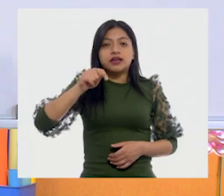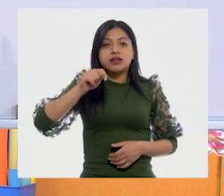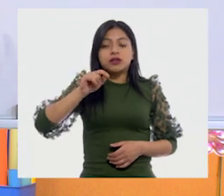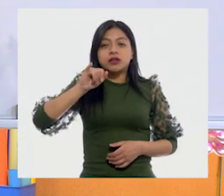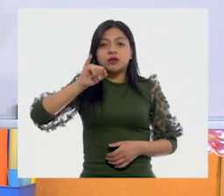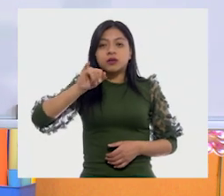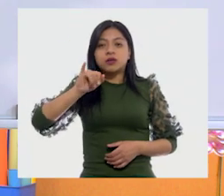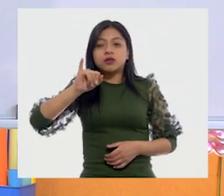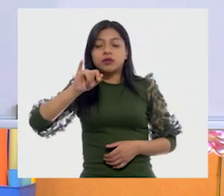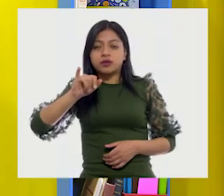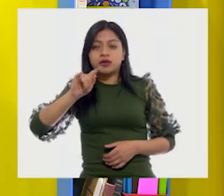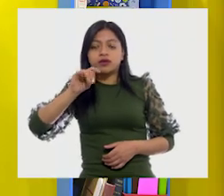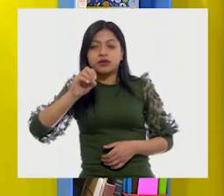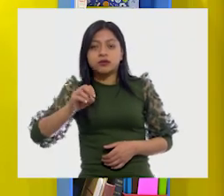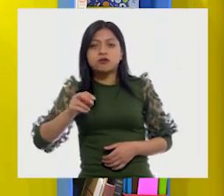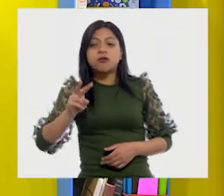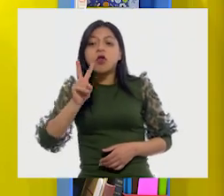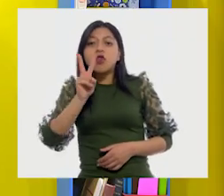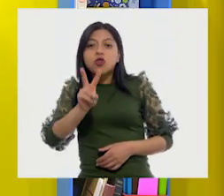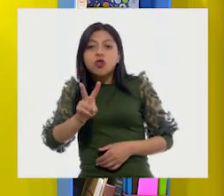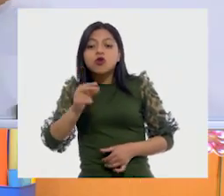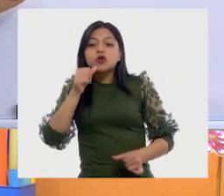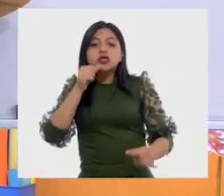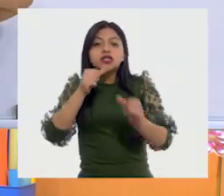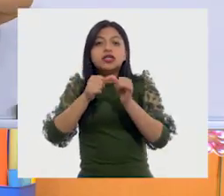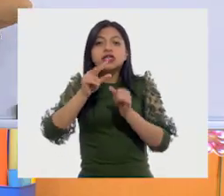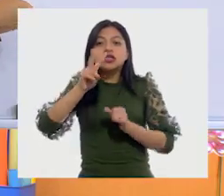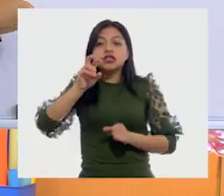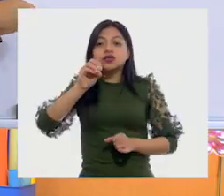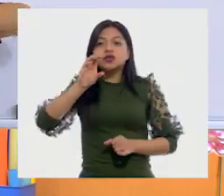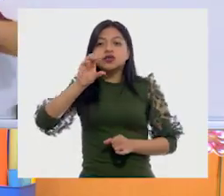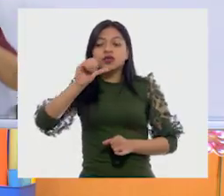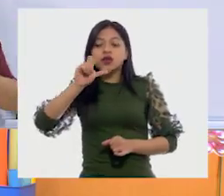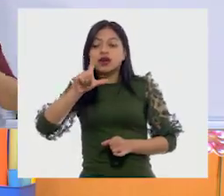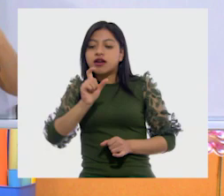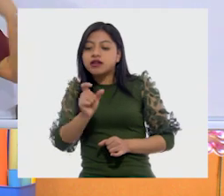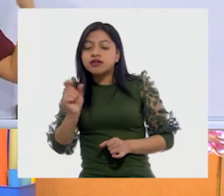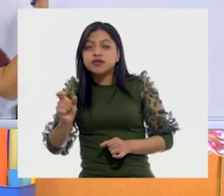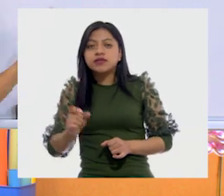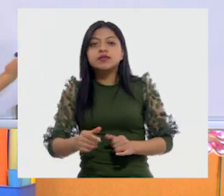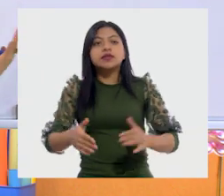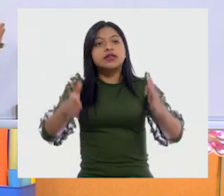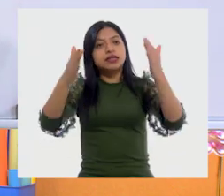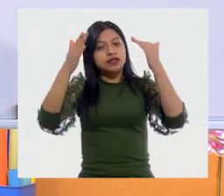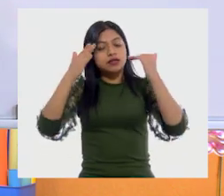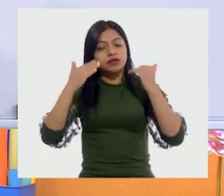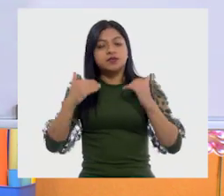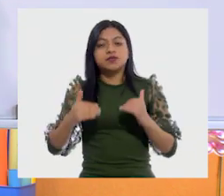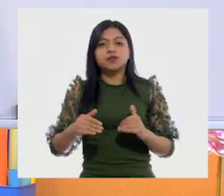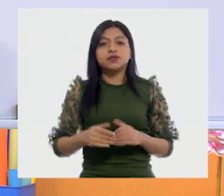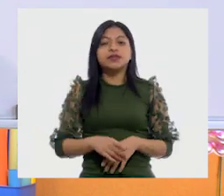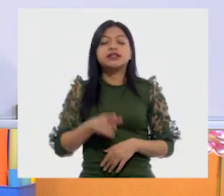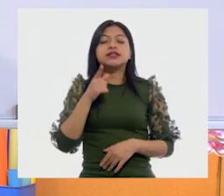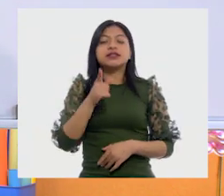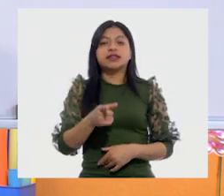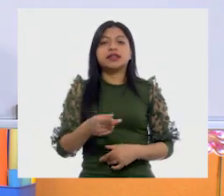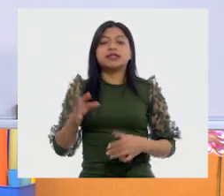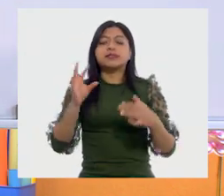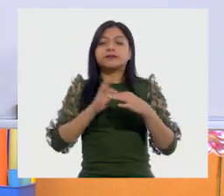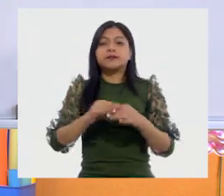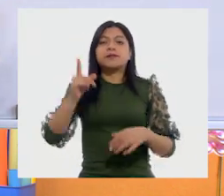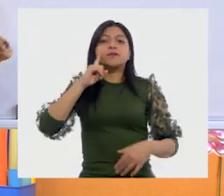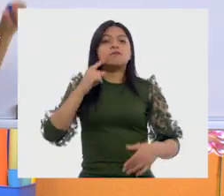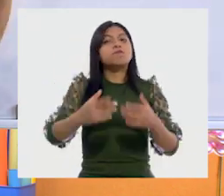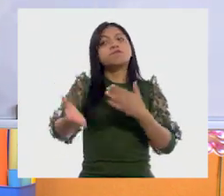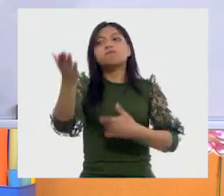Ah, claro. Ahí está. Y al final dice la frase que nos invita a que vayamos a esta